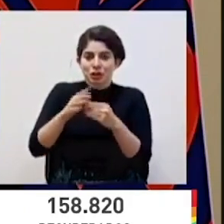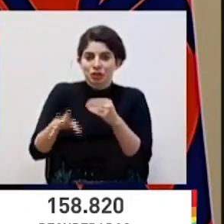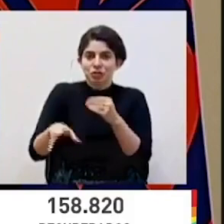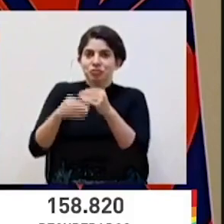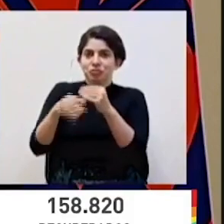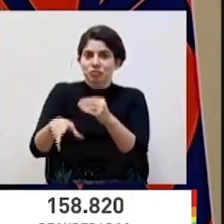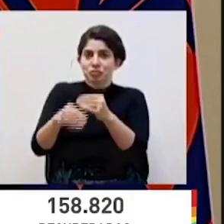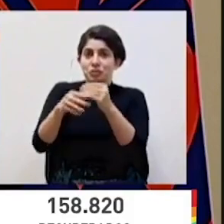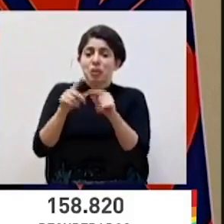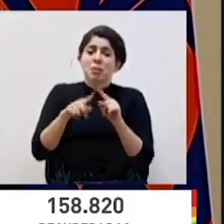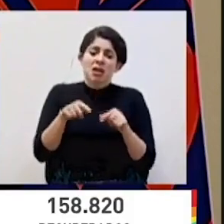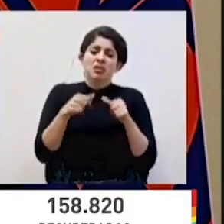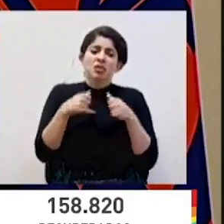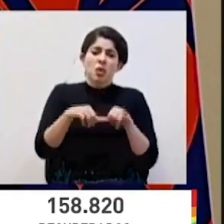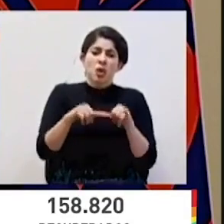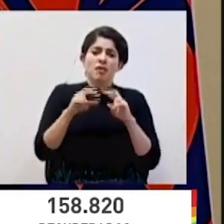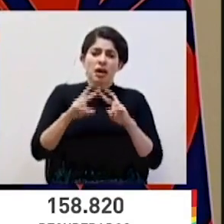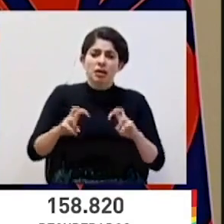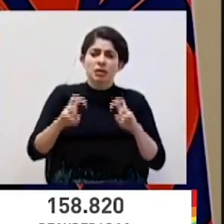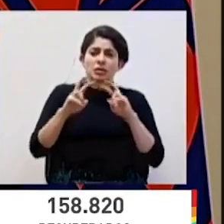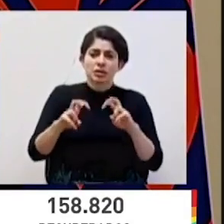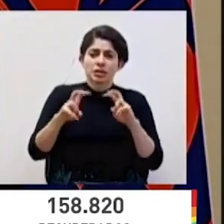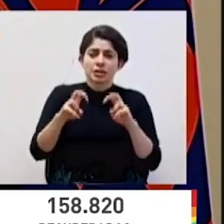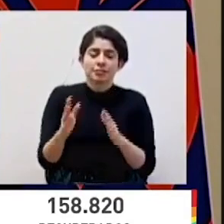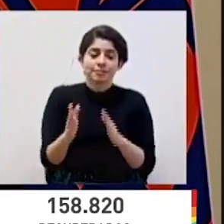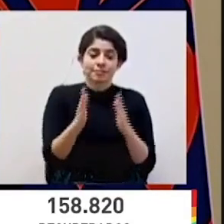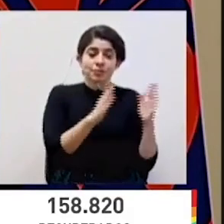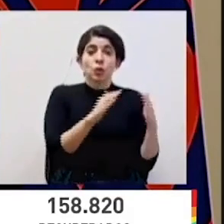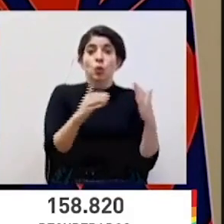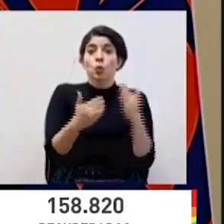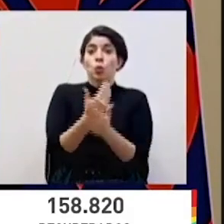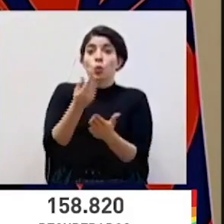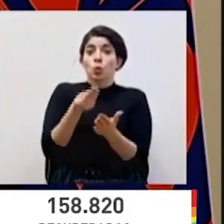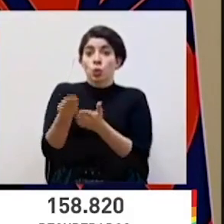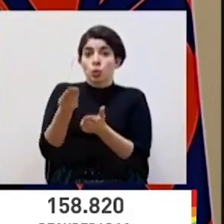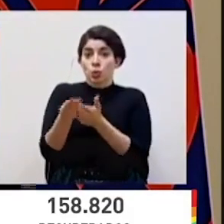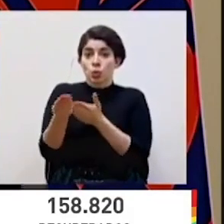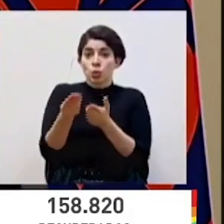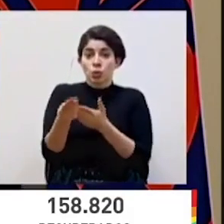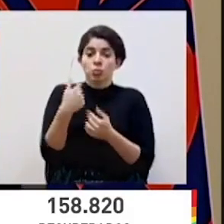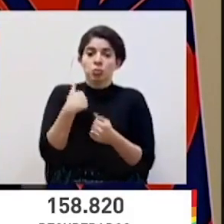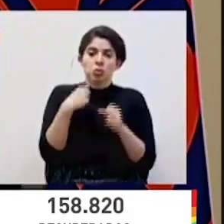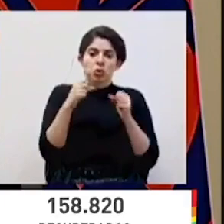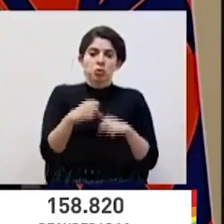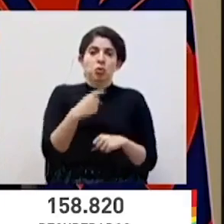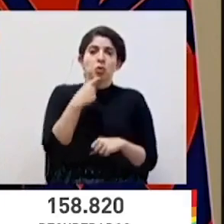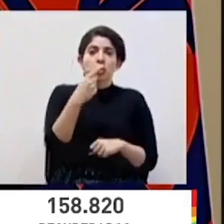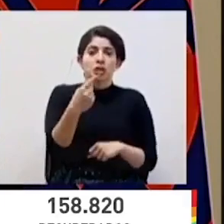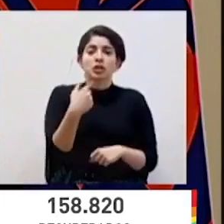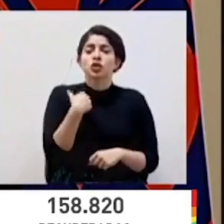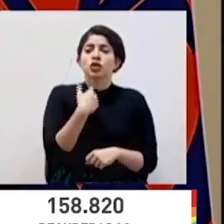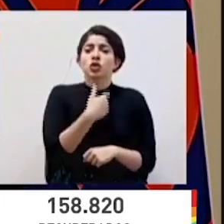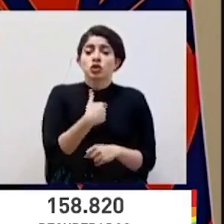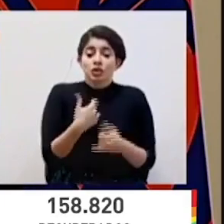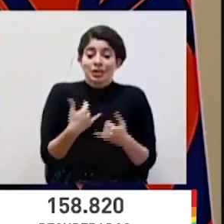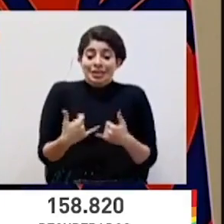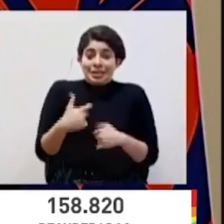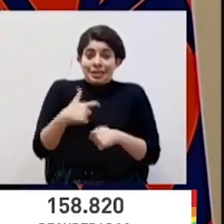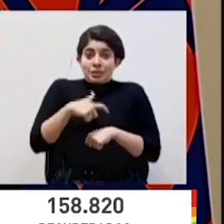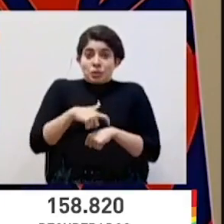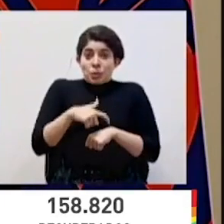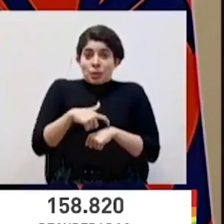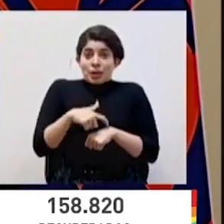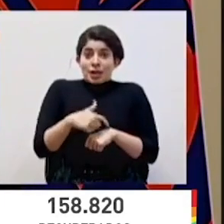obstante, esto está en constante revisión. En cuanto a las nuevas adquisiciones, yo lo que le puedo mencionar es que nosotros tenemos en este momento